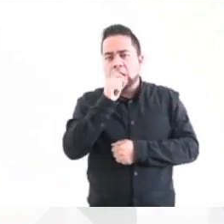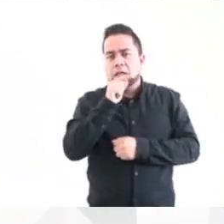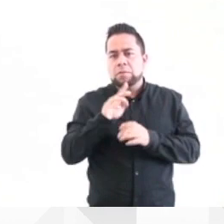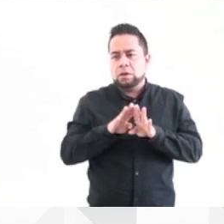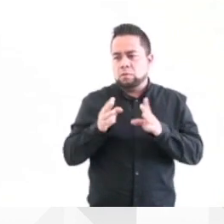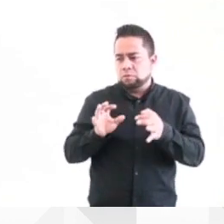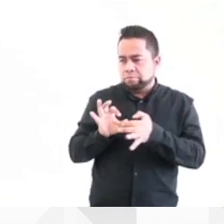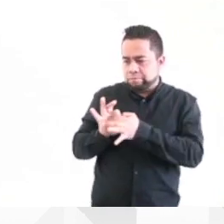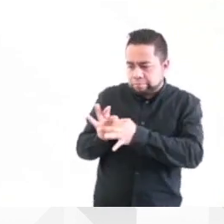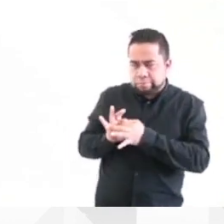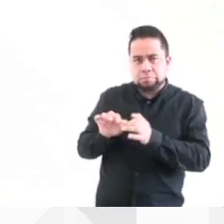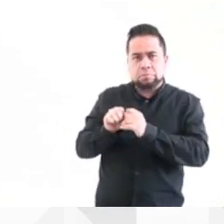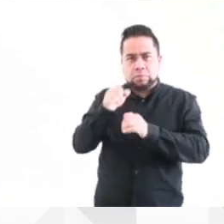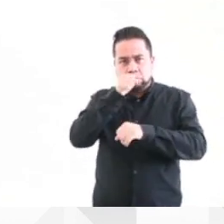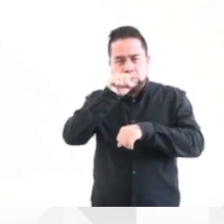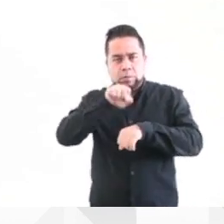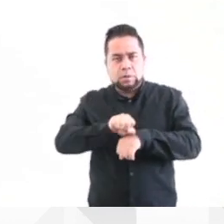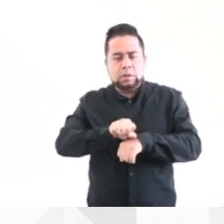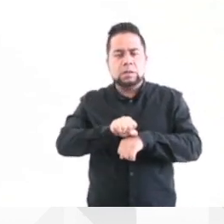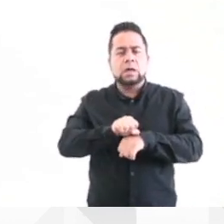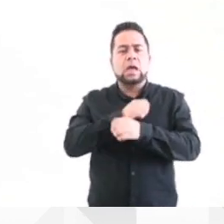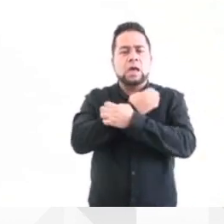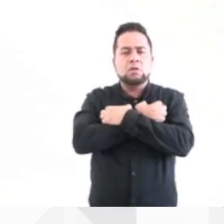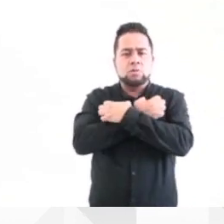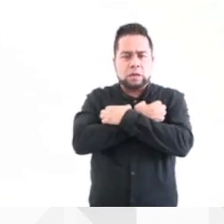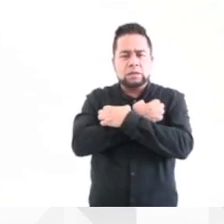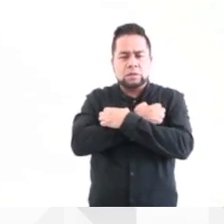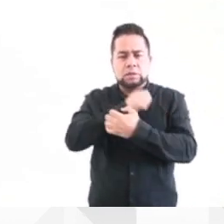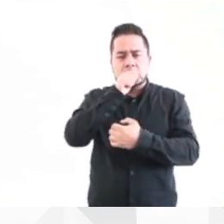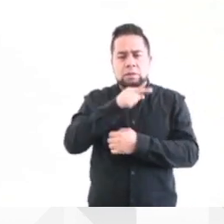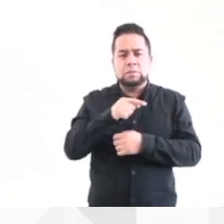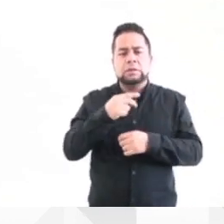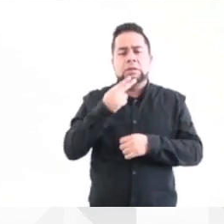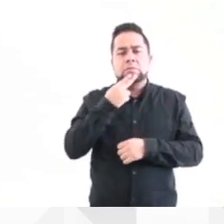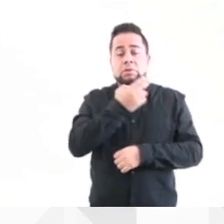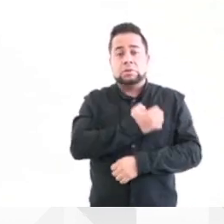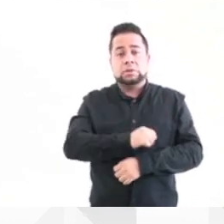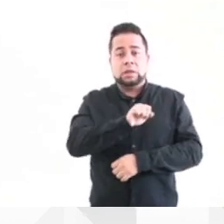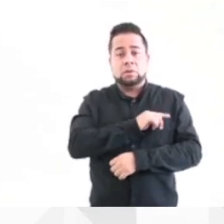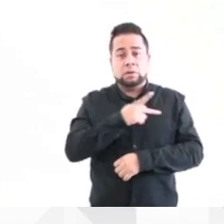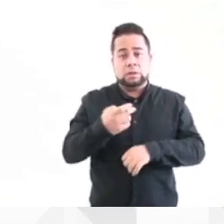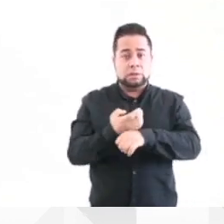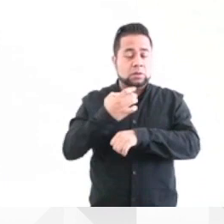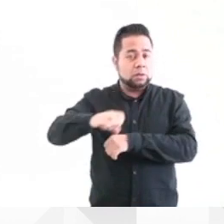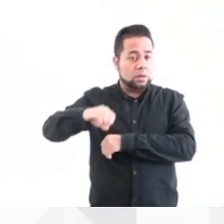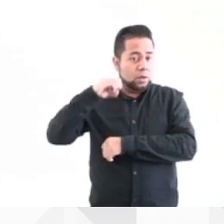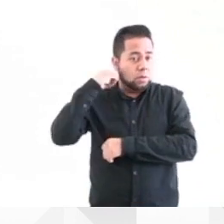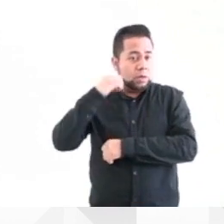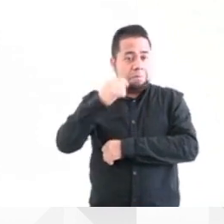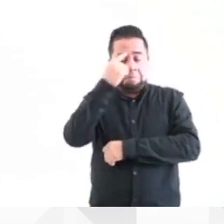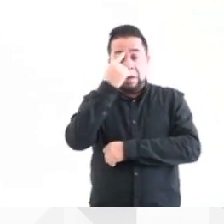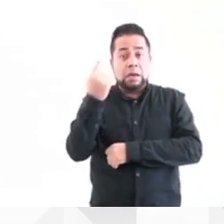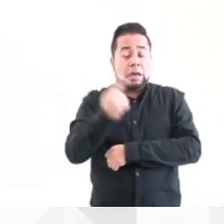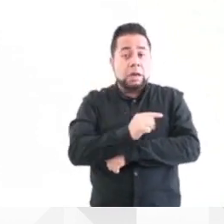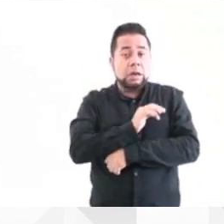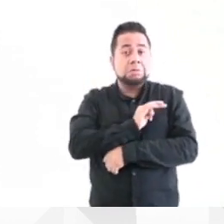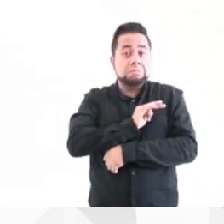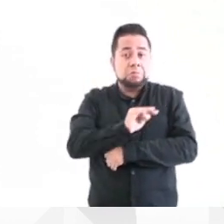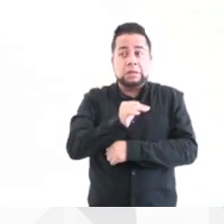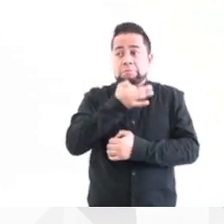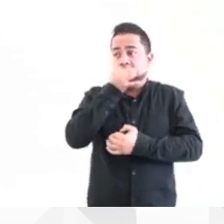coordinación con la Secretaría de Educación Pública y los servicios de salud del Estado de Oaxaca a efecto de